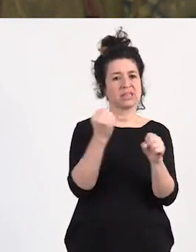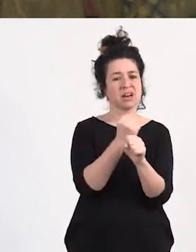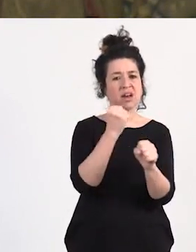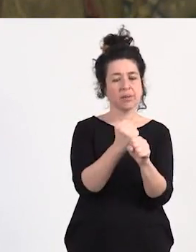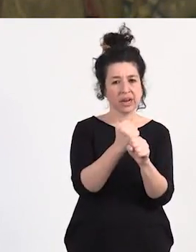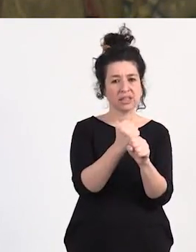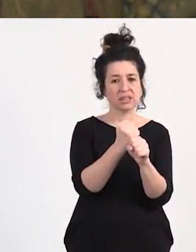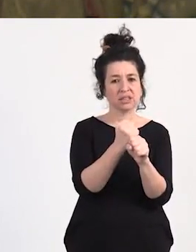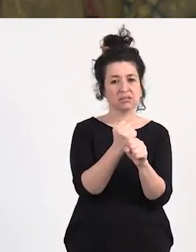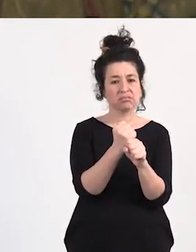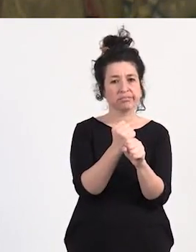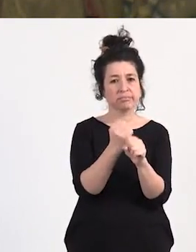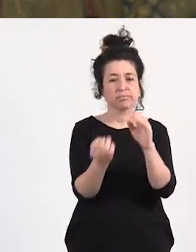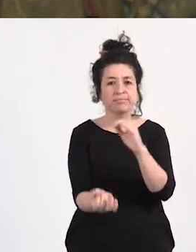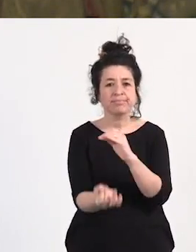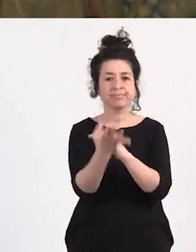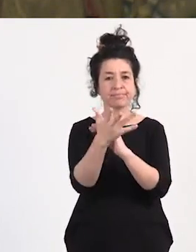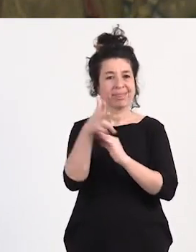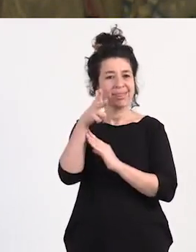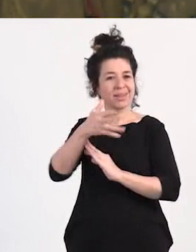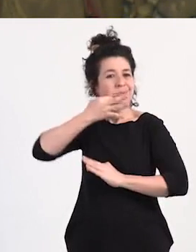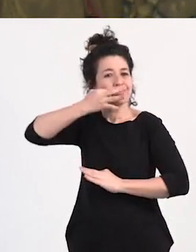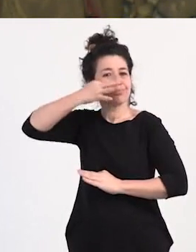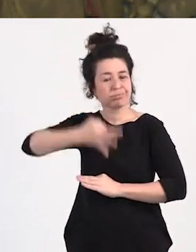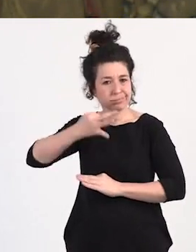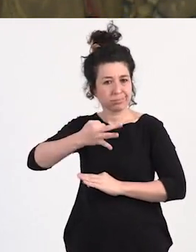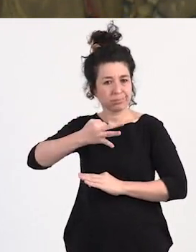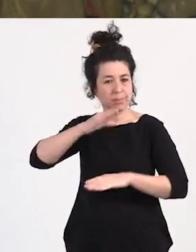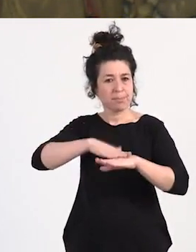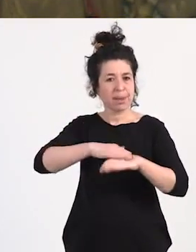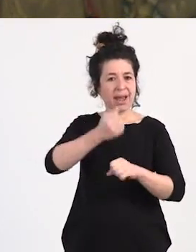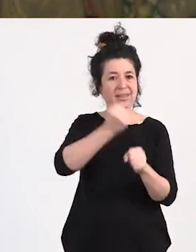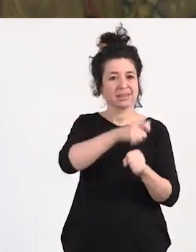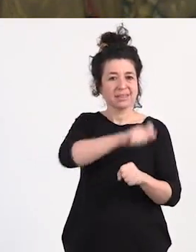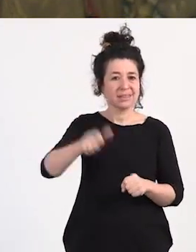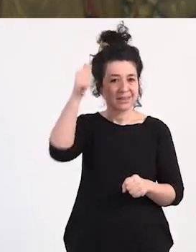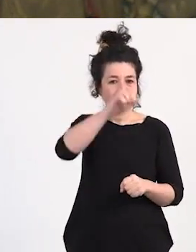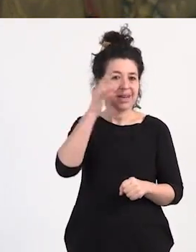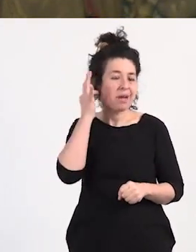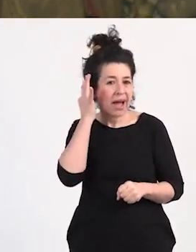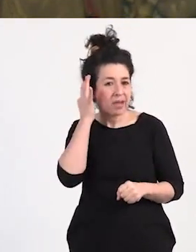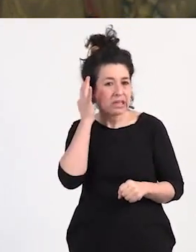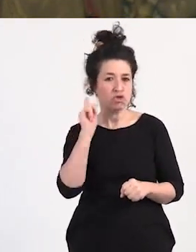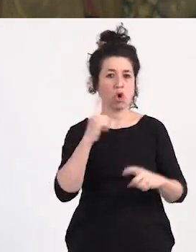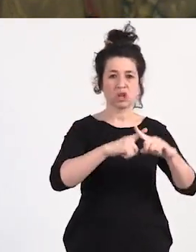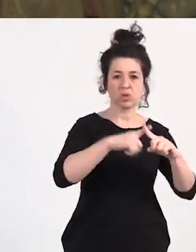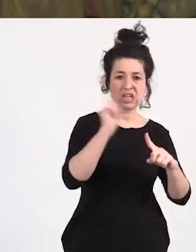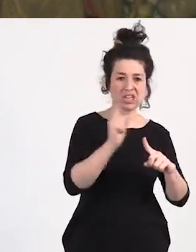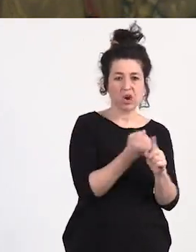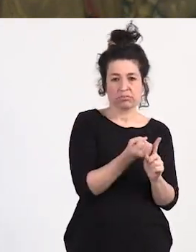generen unos derechos reales hacia los y las trabajadoras no solamente sexuales sino en todos los otros